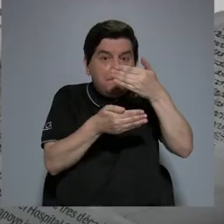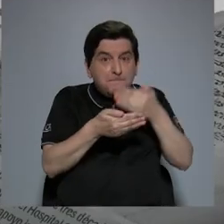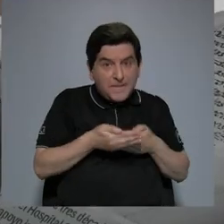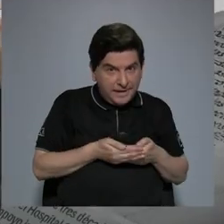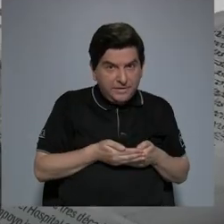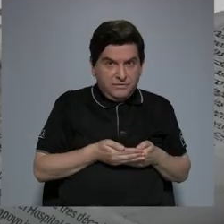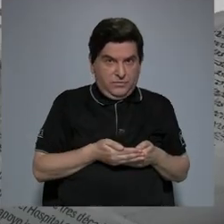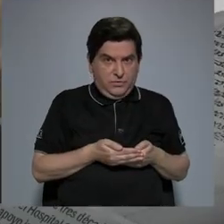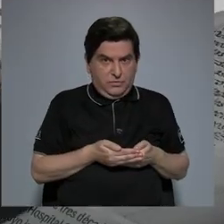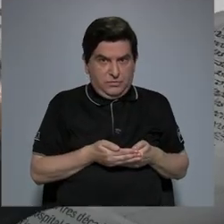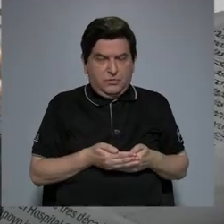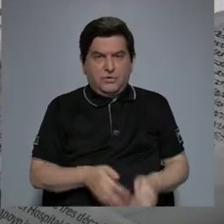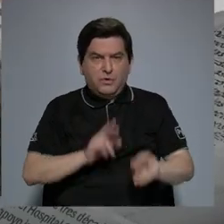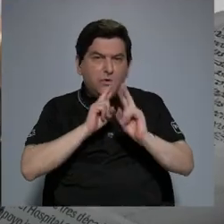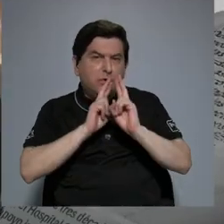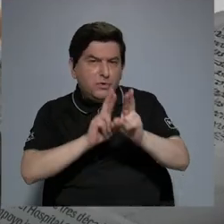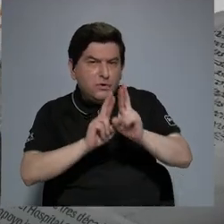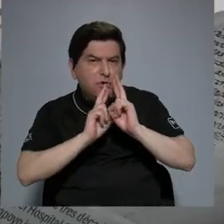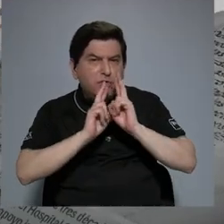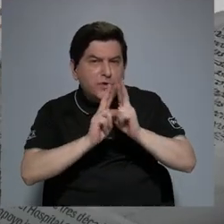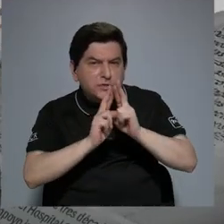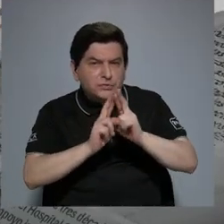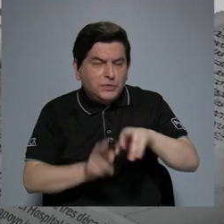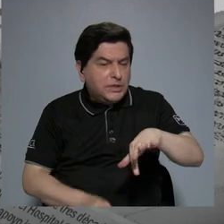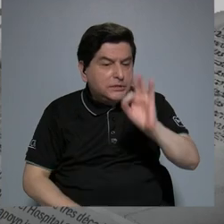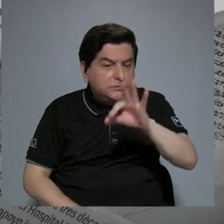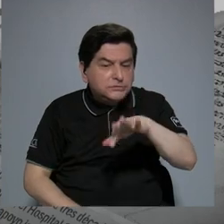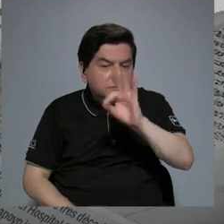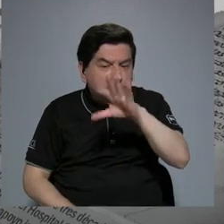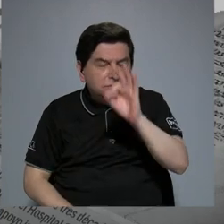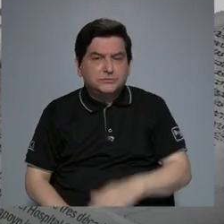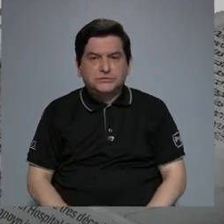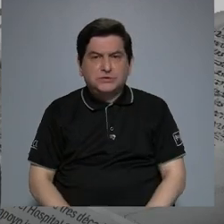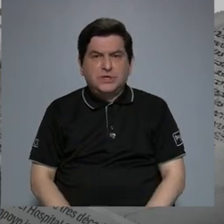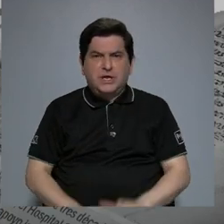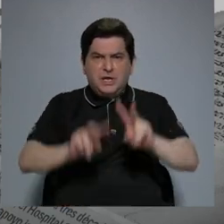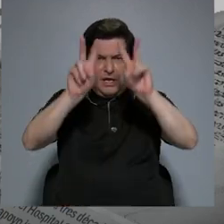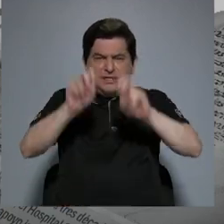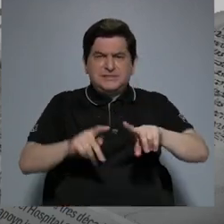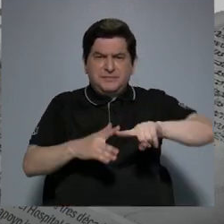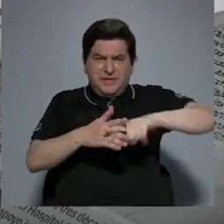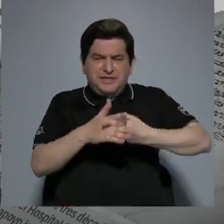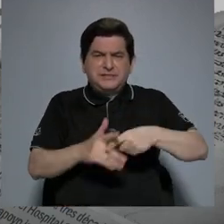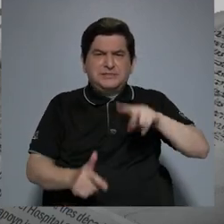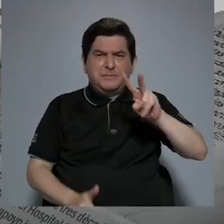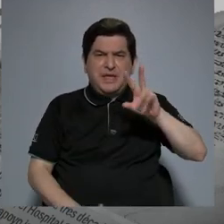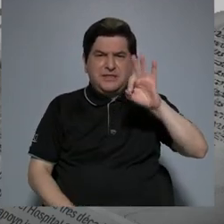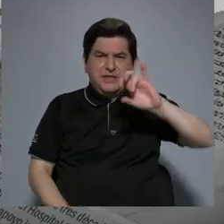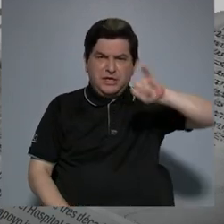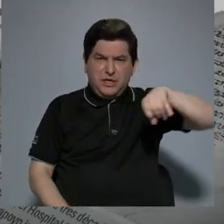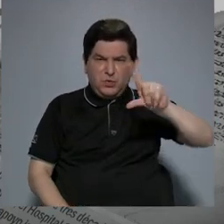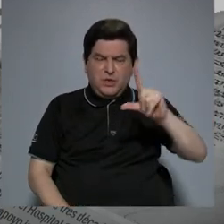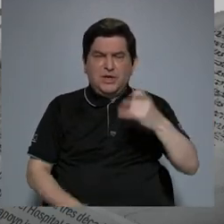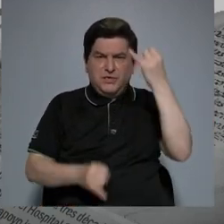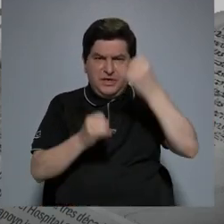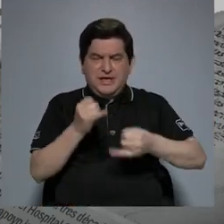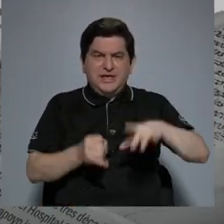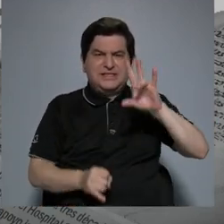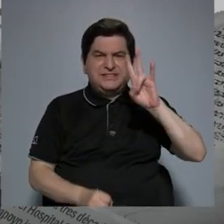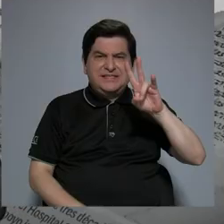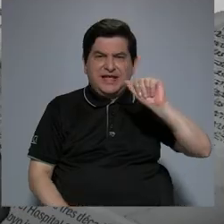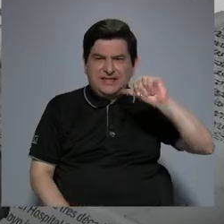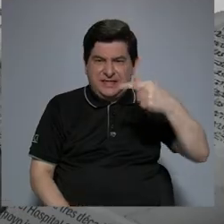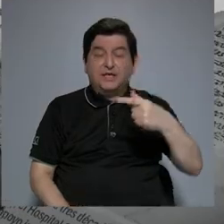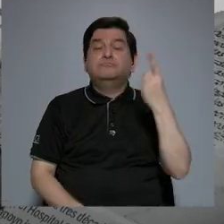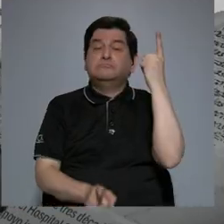qué resultados han podido obtener? Porque las pruebas empezaron el 29 de julio y terminaron el 7 de